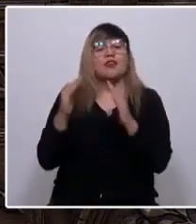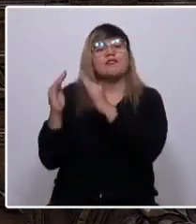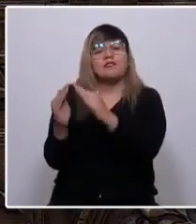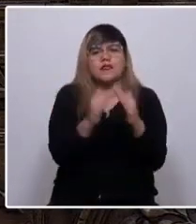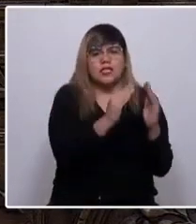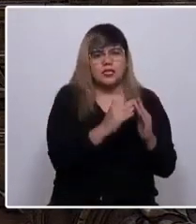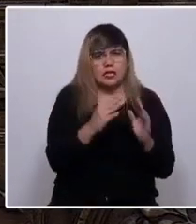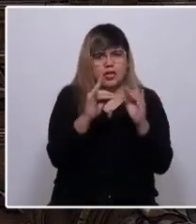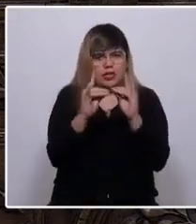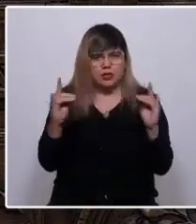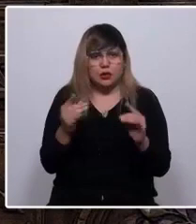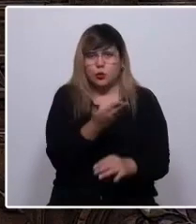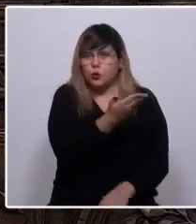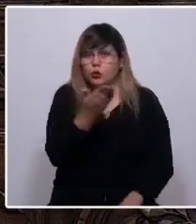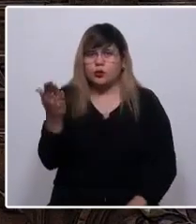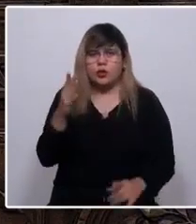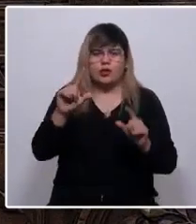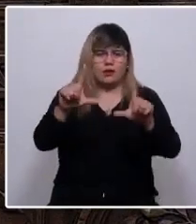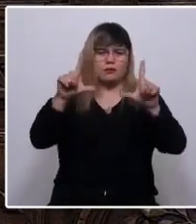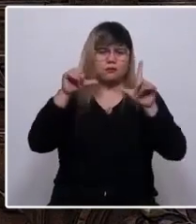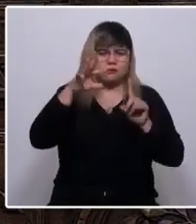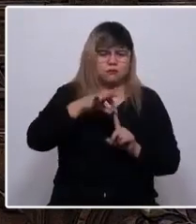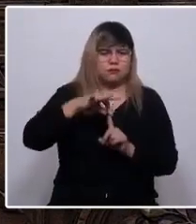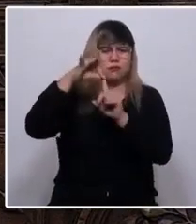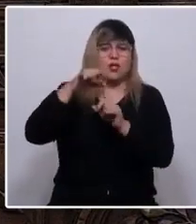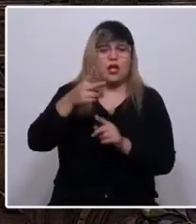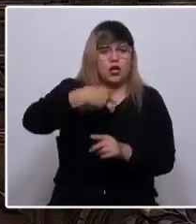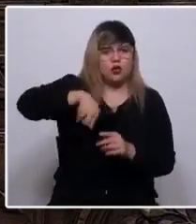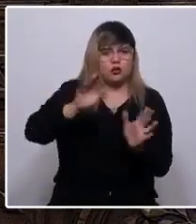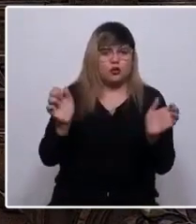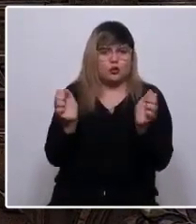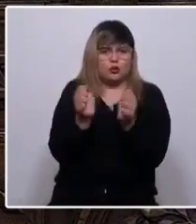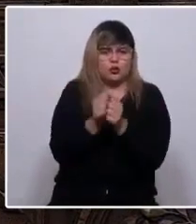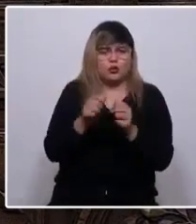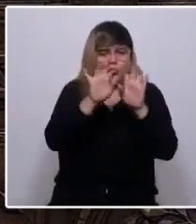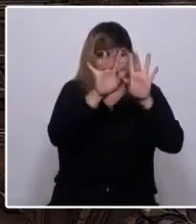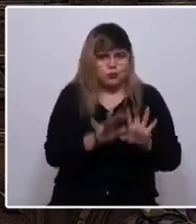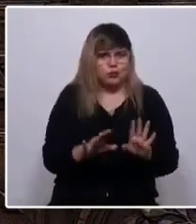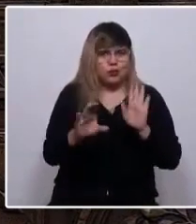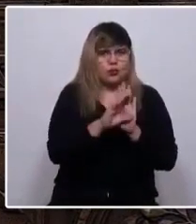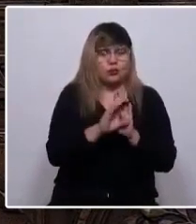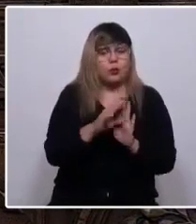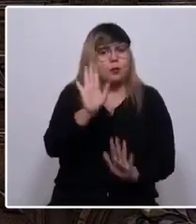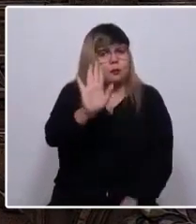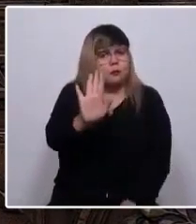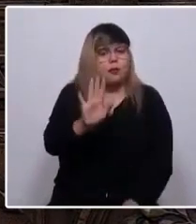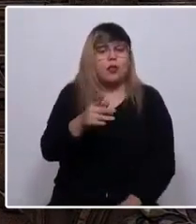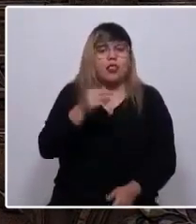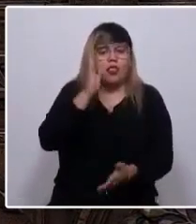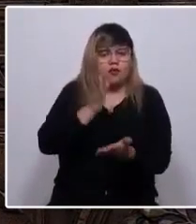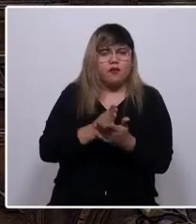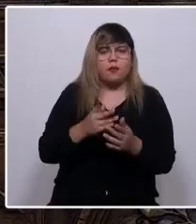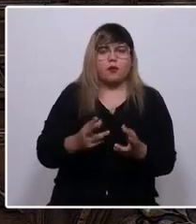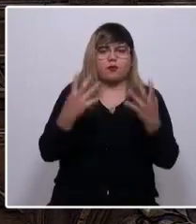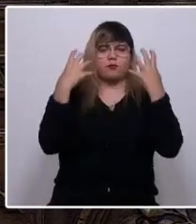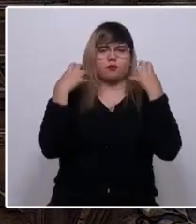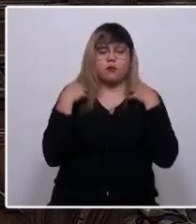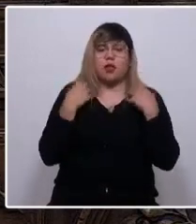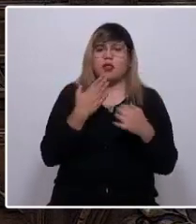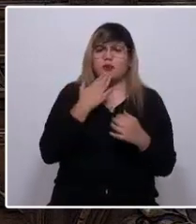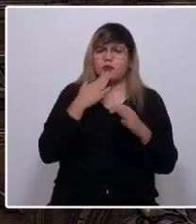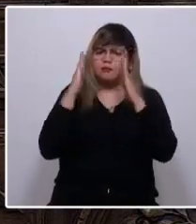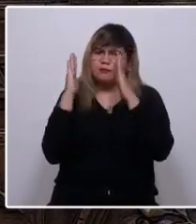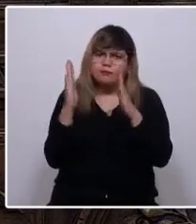vecinos de Aysén, ustedes son los protagonistas y vamos a escribir juntos la constitución. Sin embargo, debemos ser responsables y estar